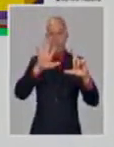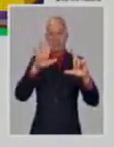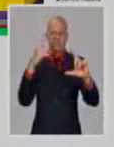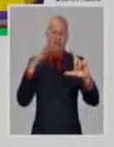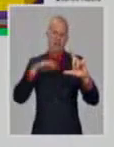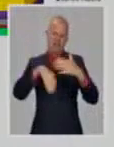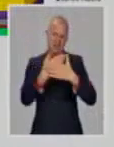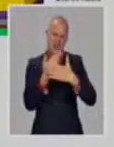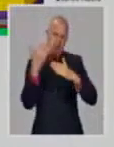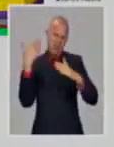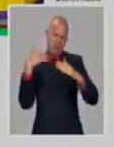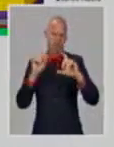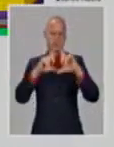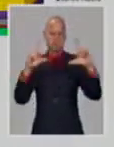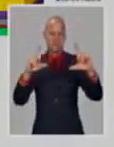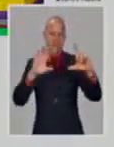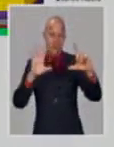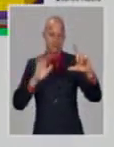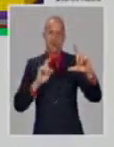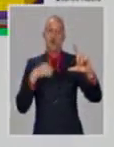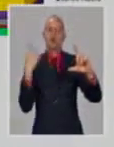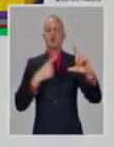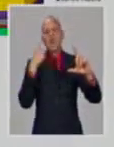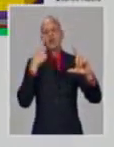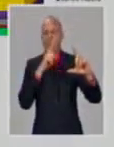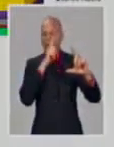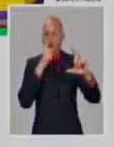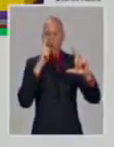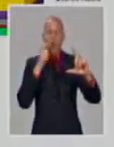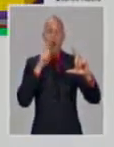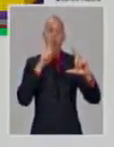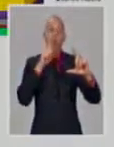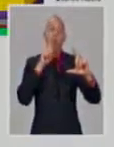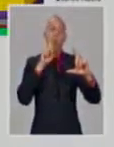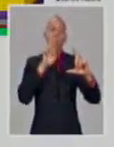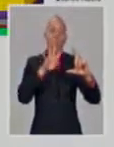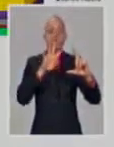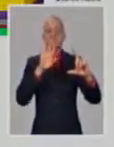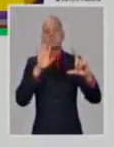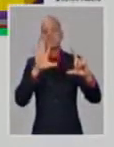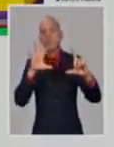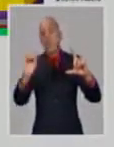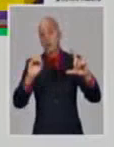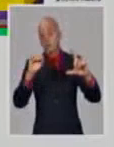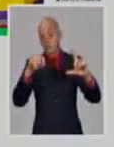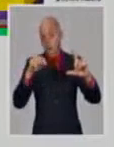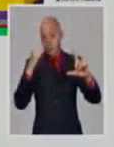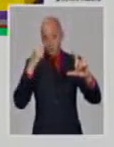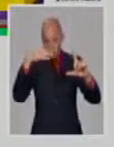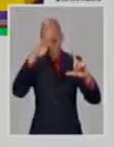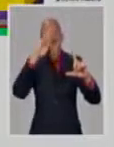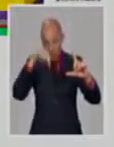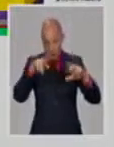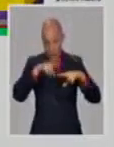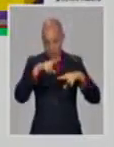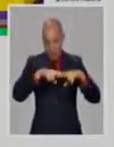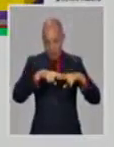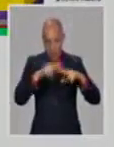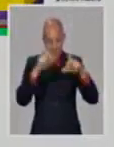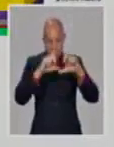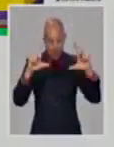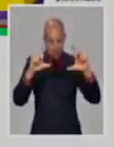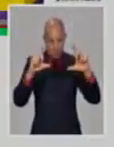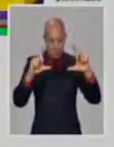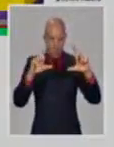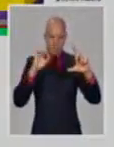414 muestras que se han estudiado, y la mayoría realmente de La Habana, por la situación de La Habana, pero se han estudiado